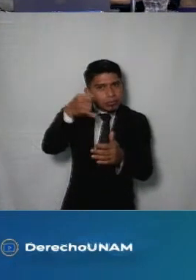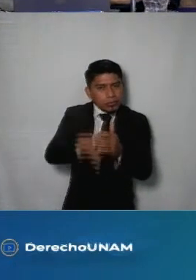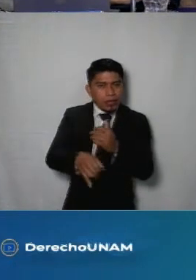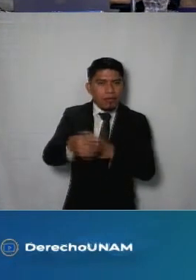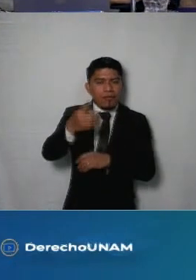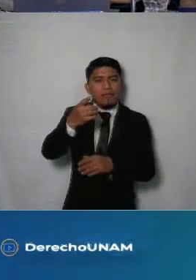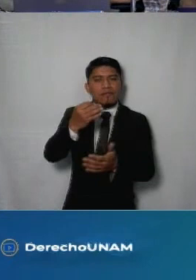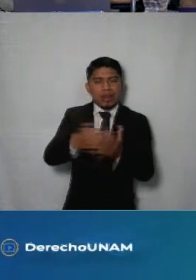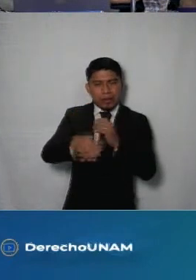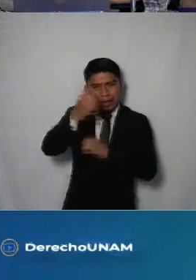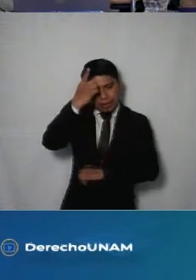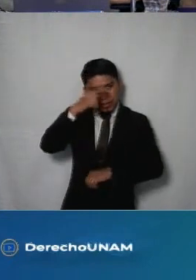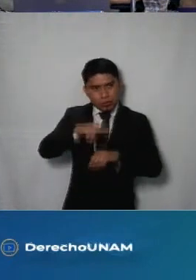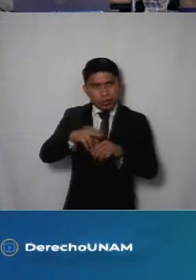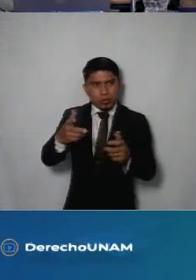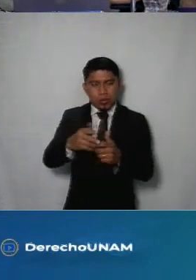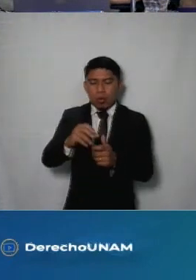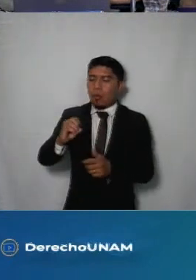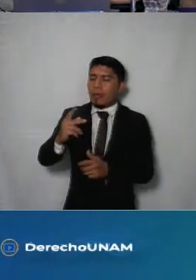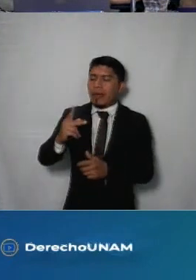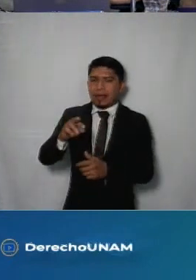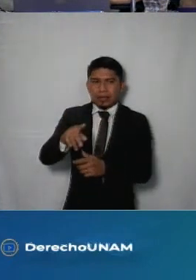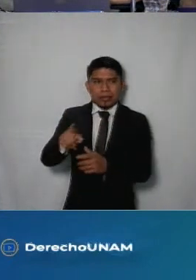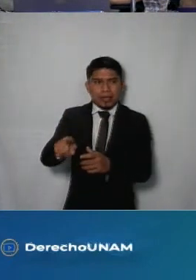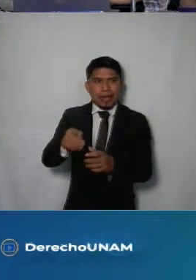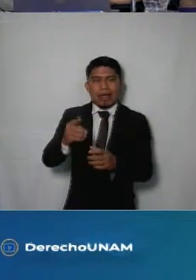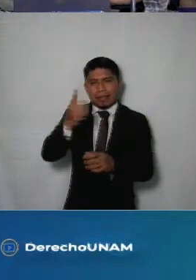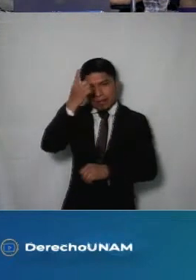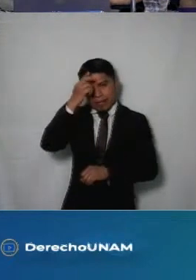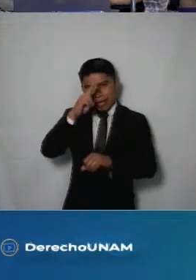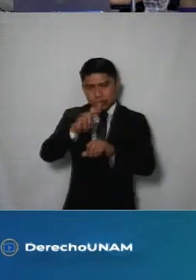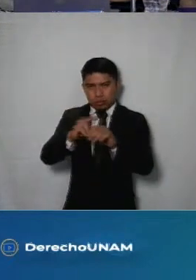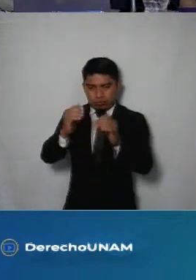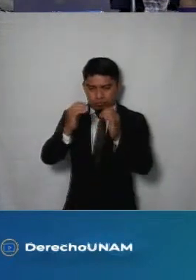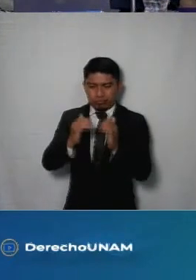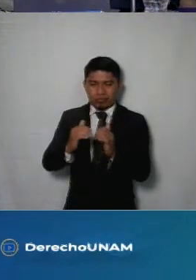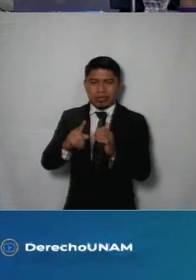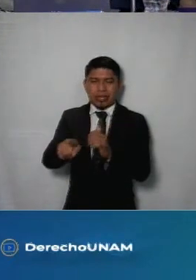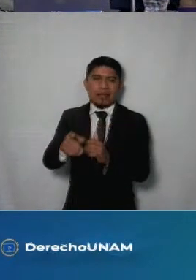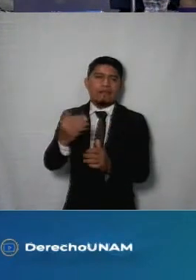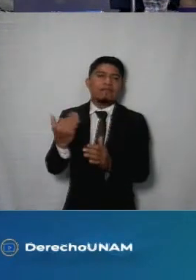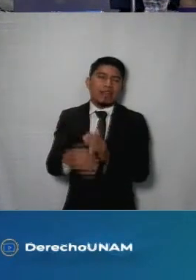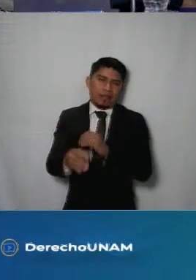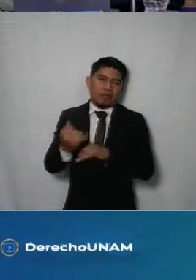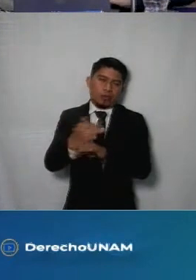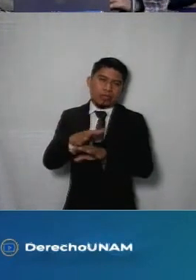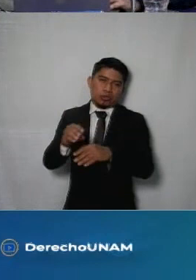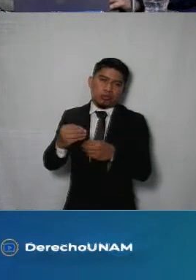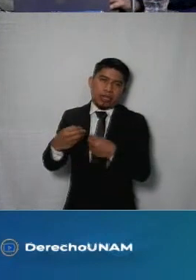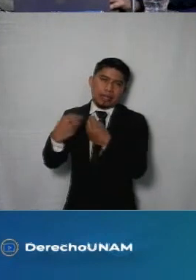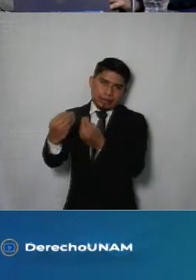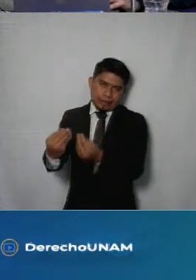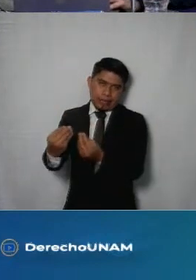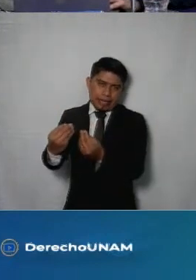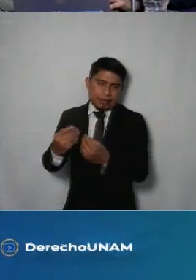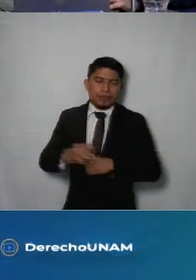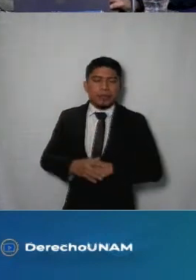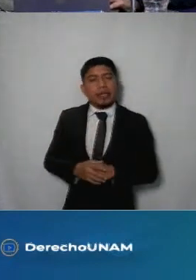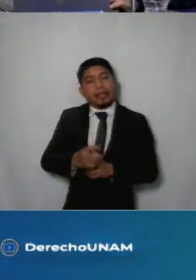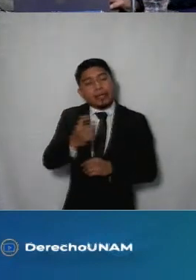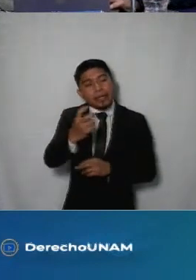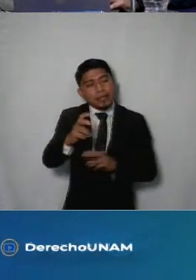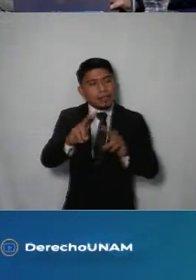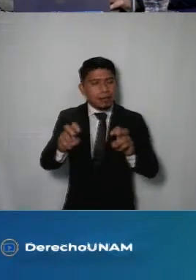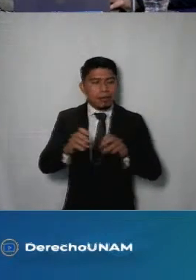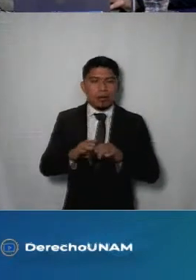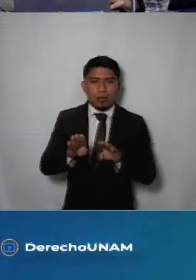exhaustiva faltó las direcciones operativas y la subdirección académica que podían otorgar la información faltante entonces en este